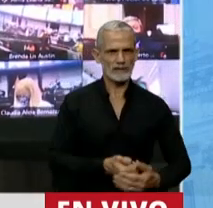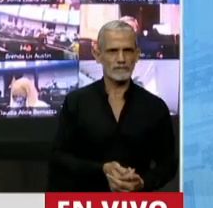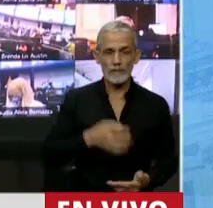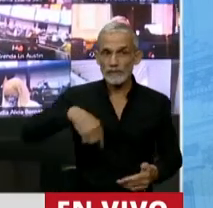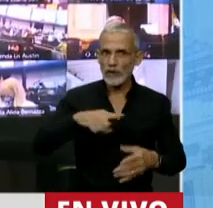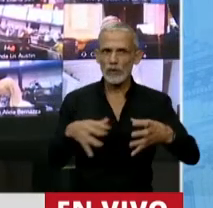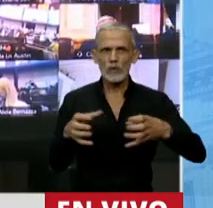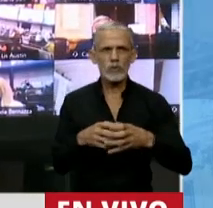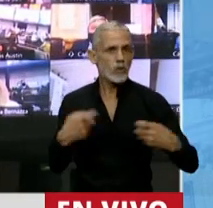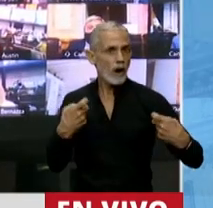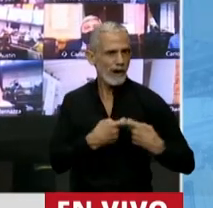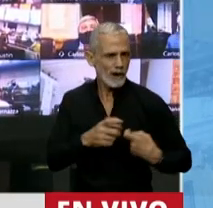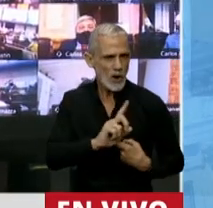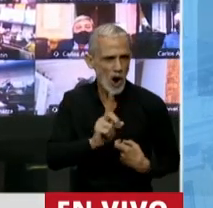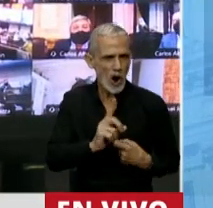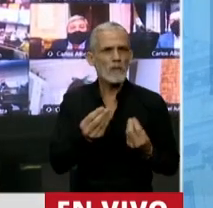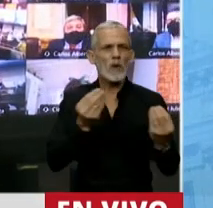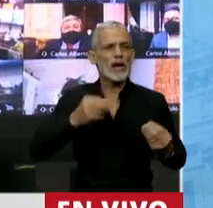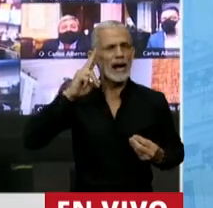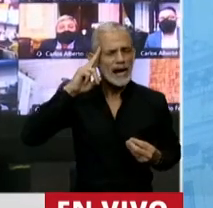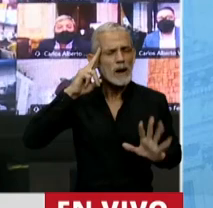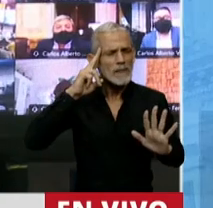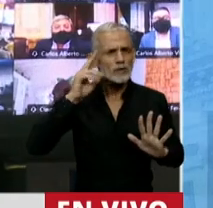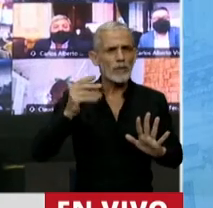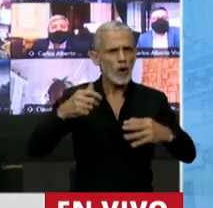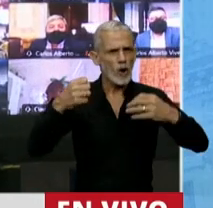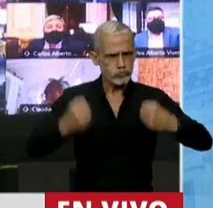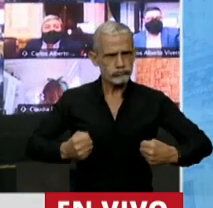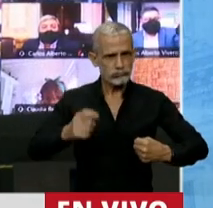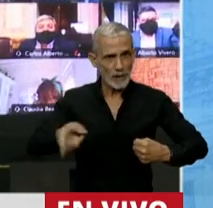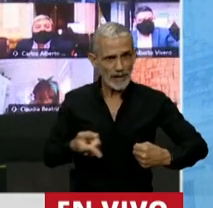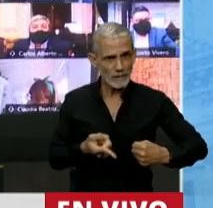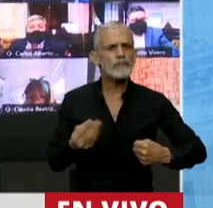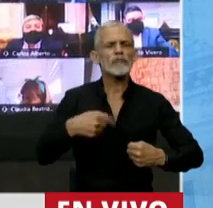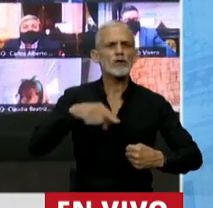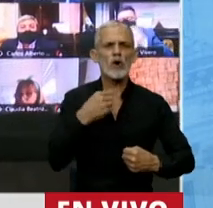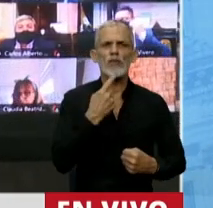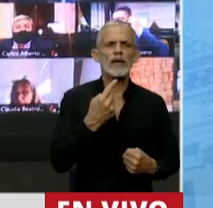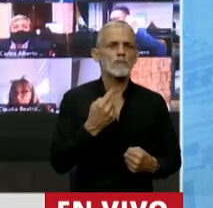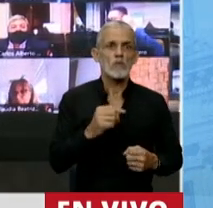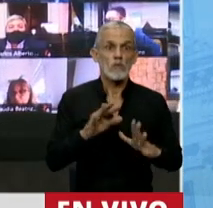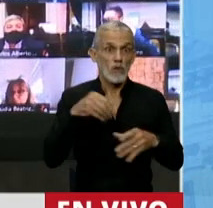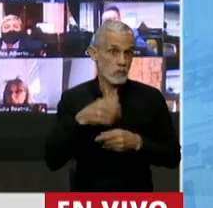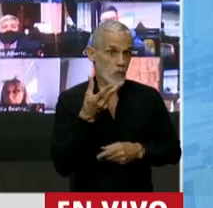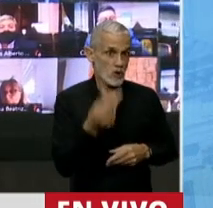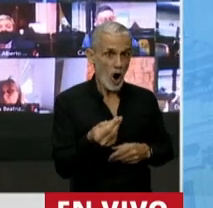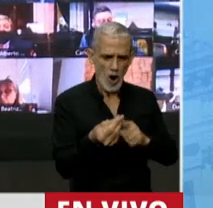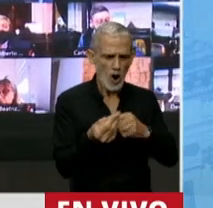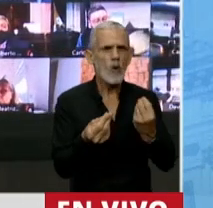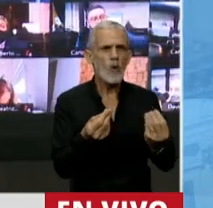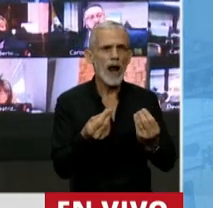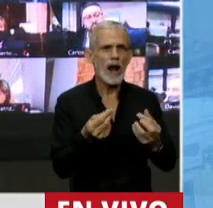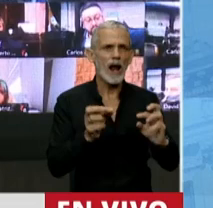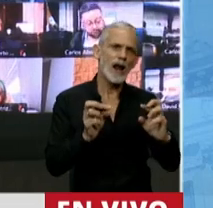Somos bloques no aliados cuando con mucho respeto pero con mucha firmeza dijimos claramente que no a la